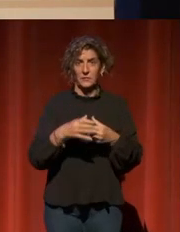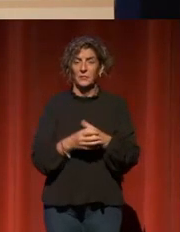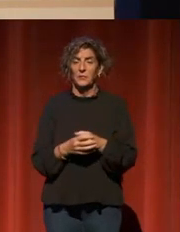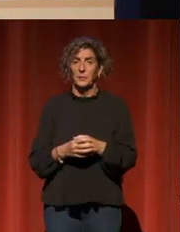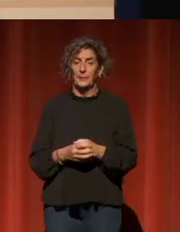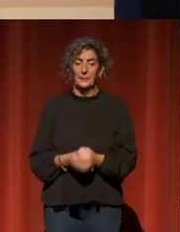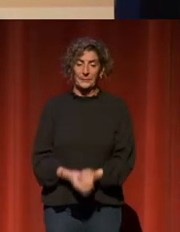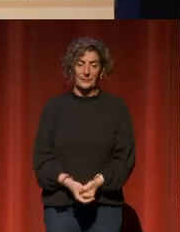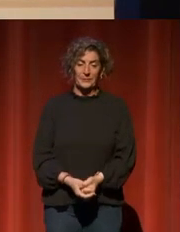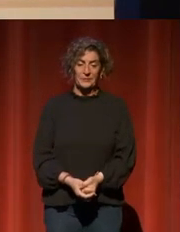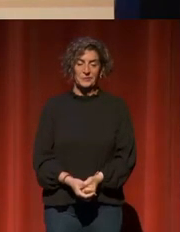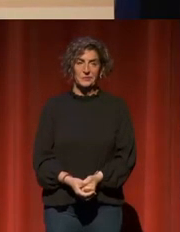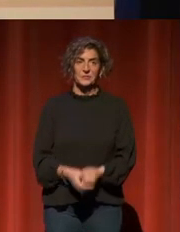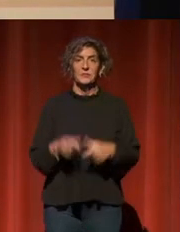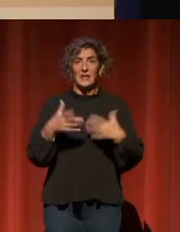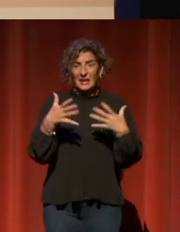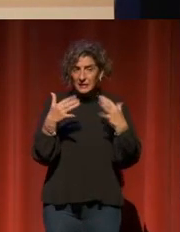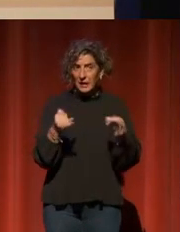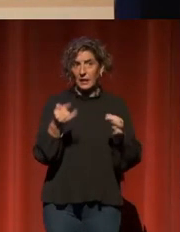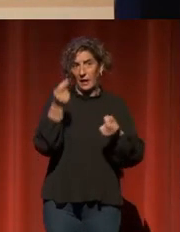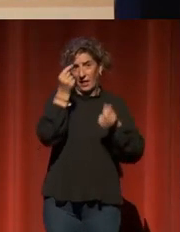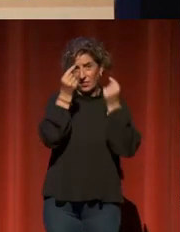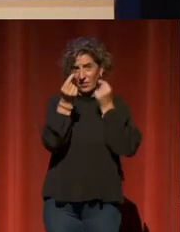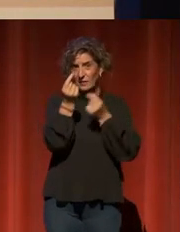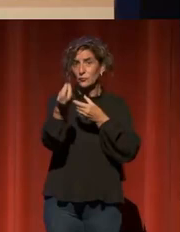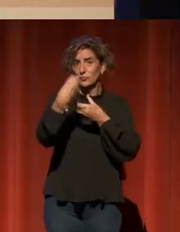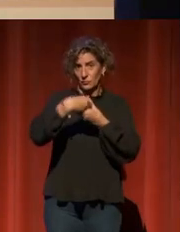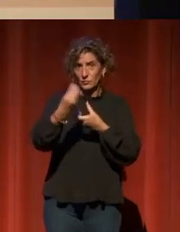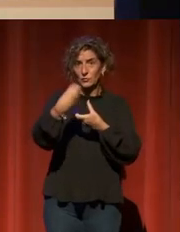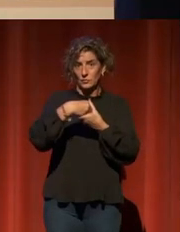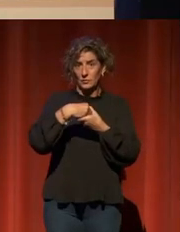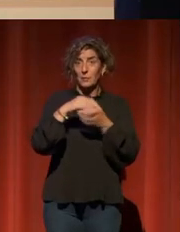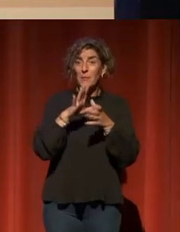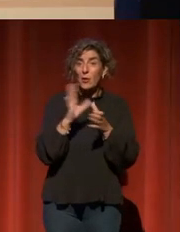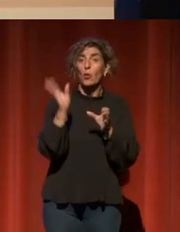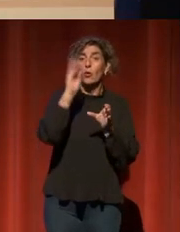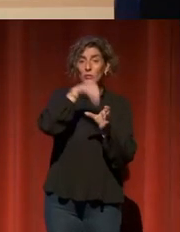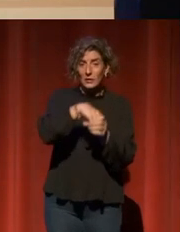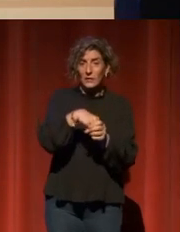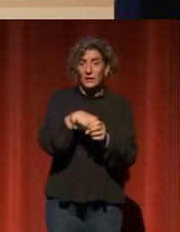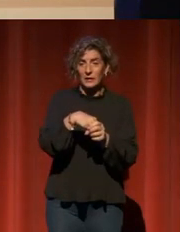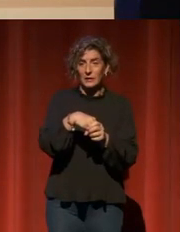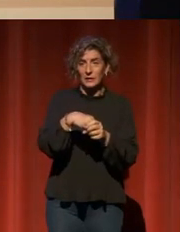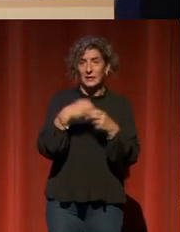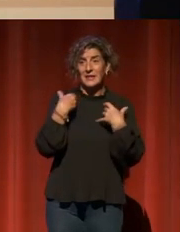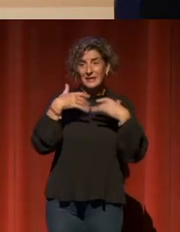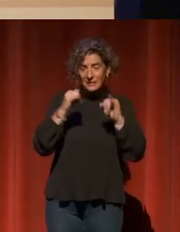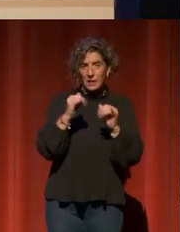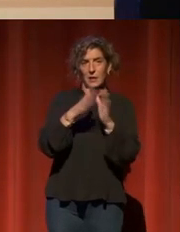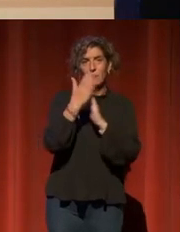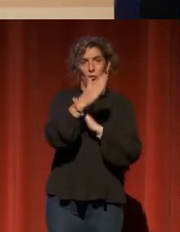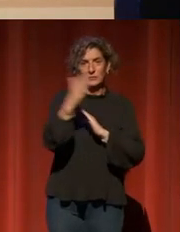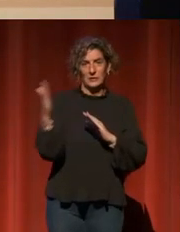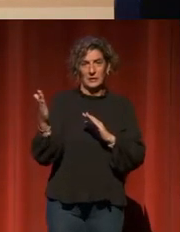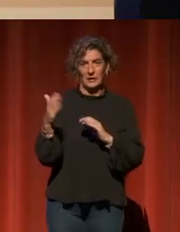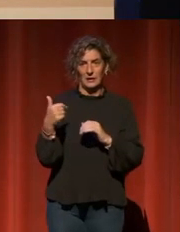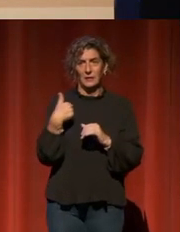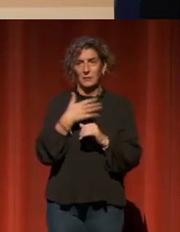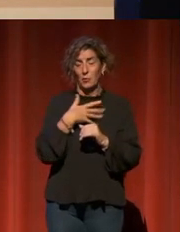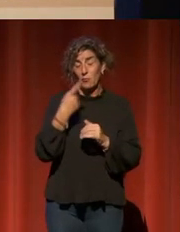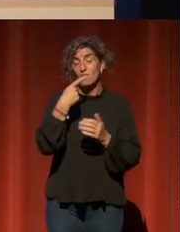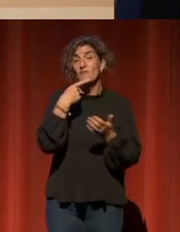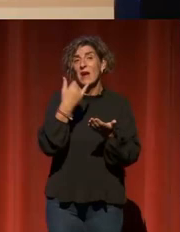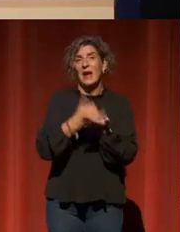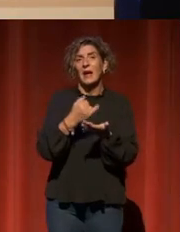y tiene metadatos de todos esos contenidos, pero los contenidos están en las bibliotecas. En particular, me gustaría poner el